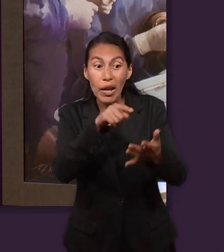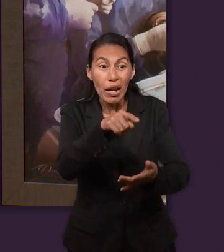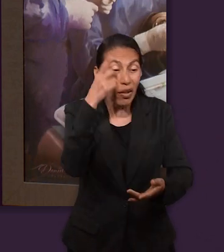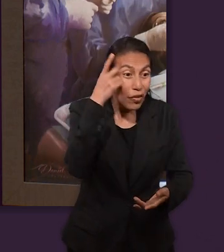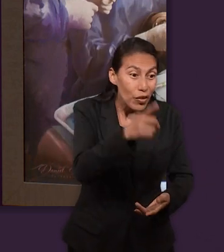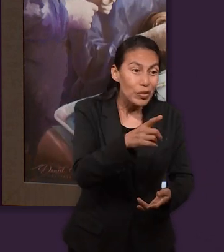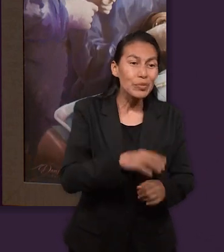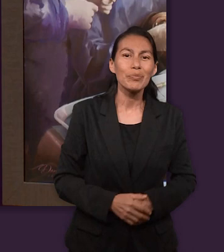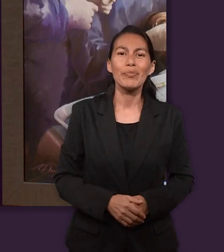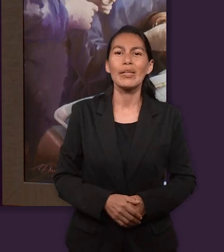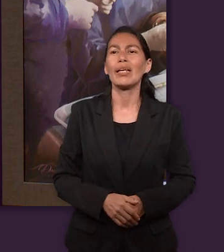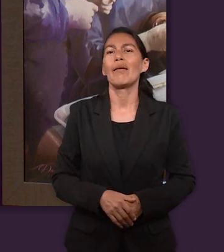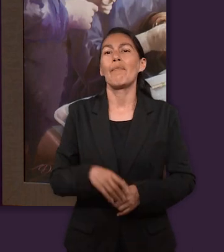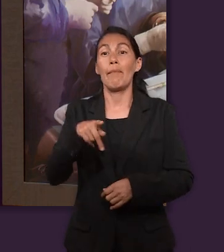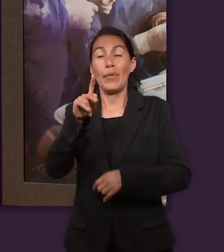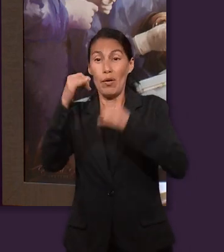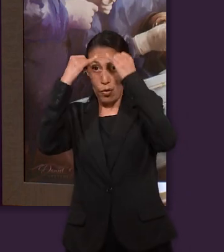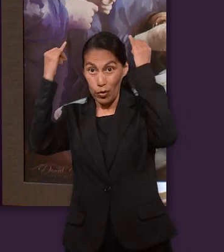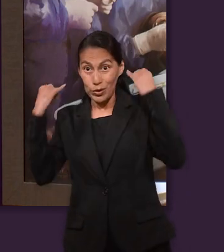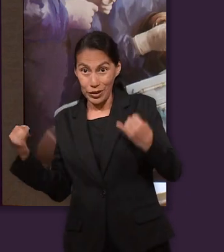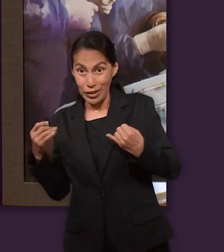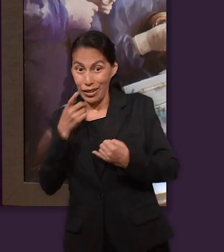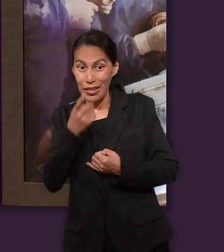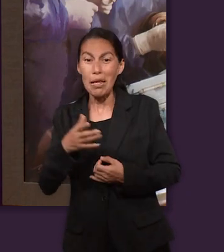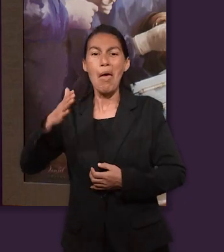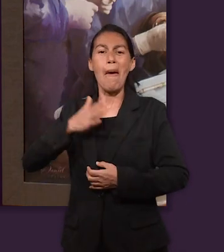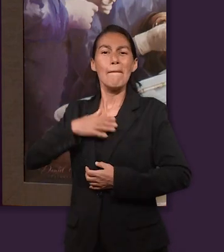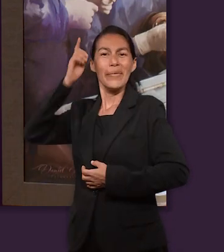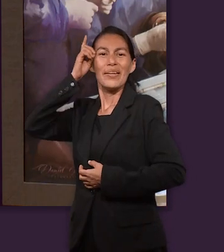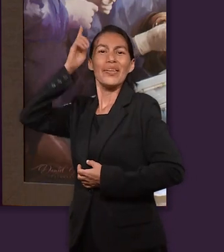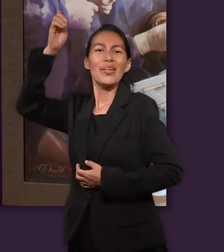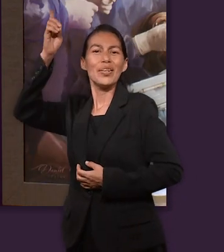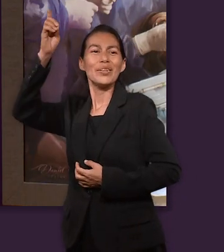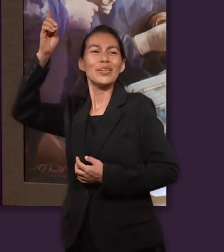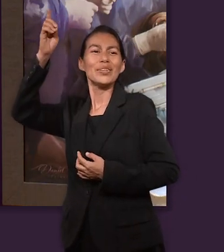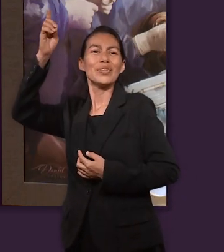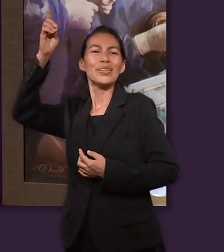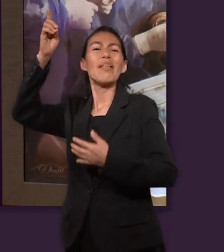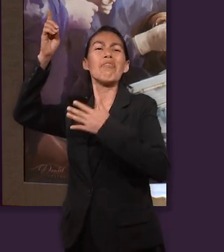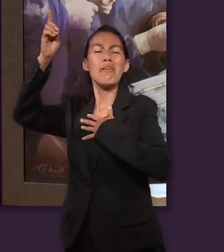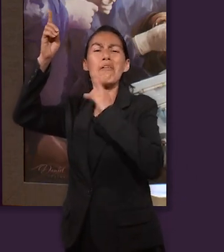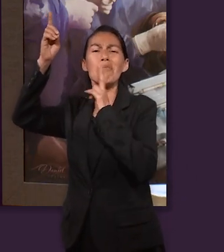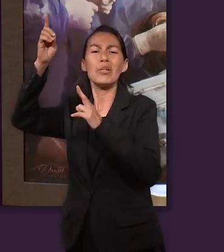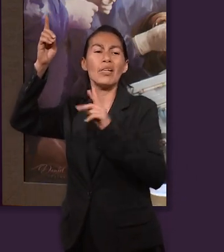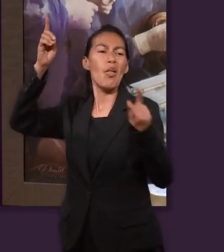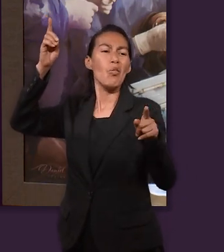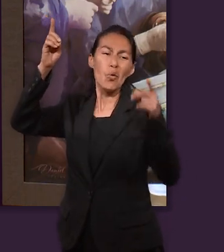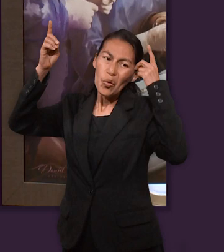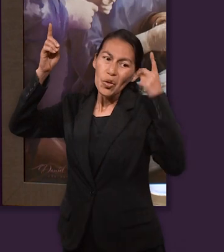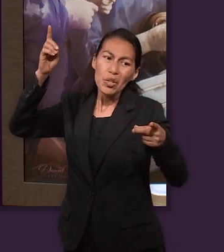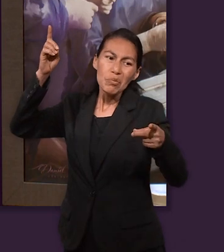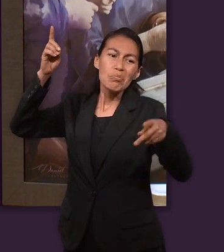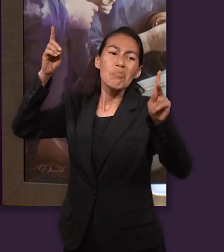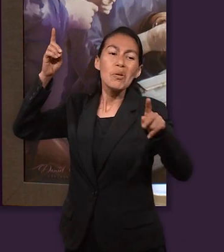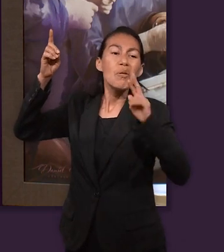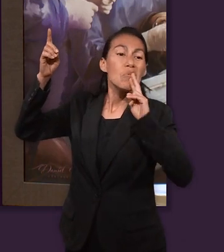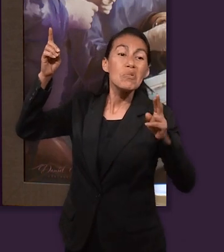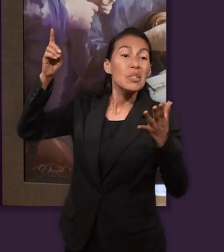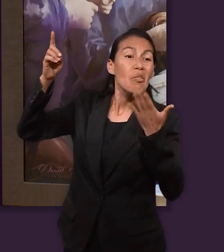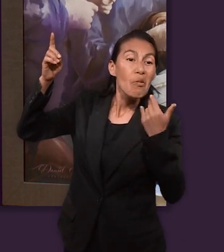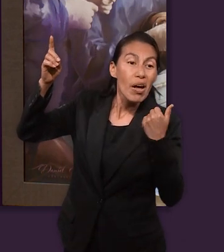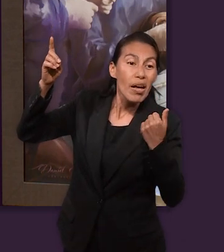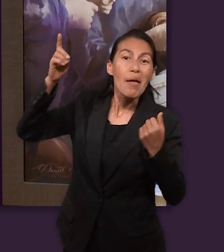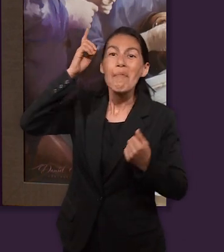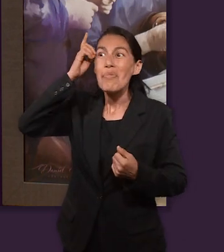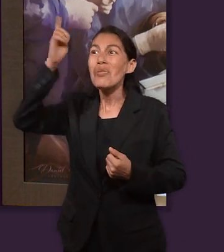le dice, no sabes qué, mi Dios, mi Dios mío, dará respuesta al sueño tuyo. O tú eres Dios, pero no tienes respuesta, pero mi